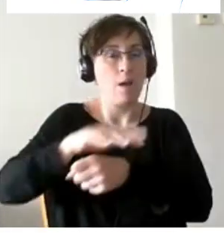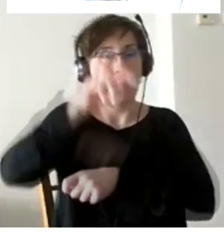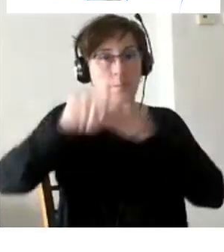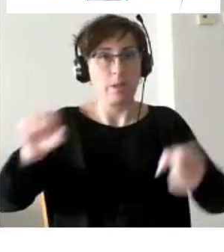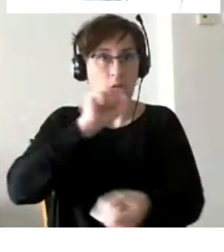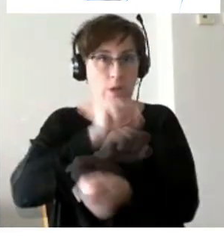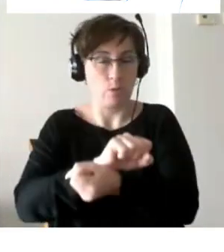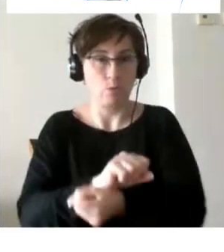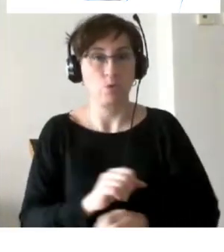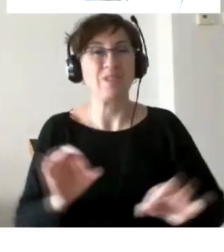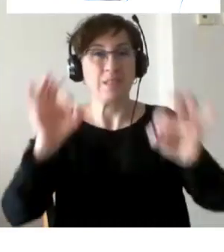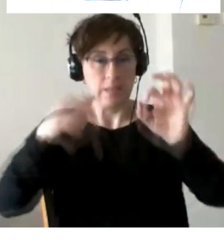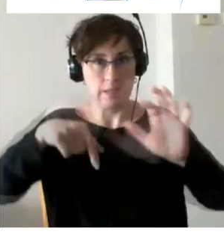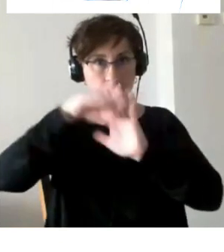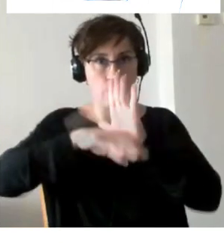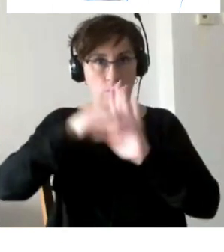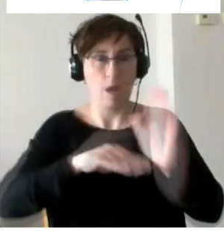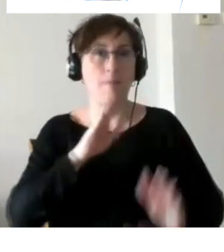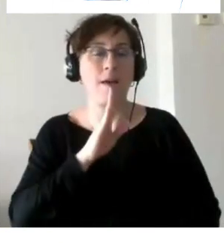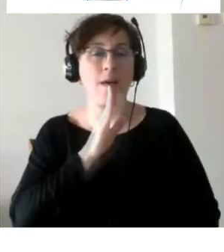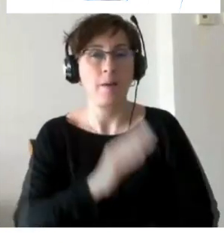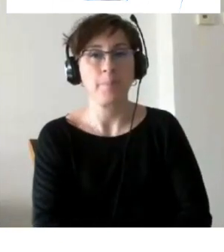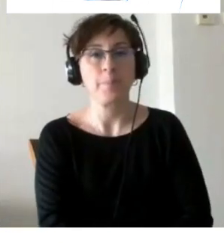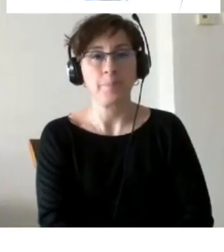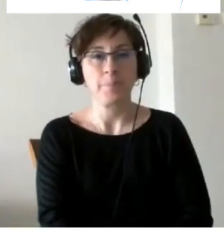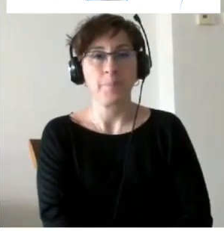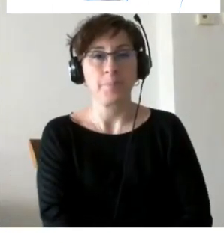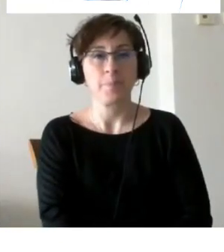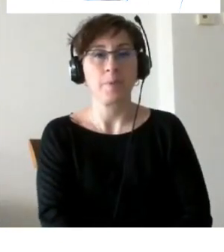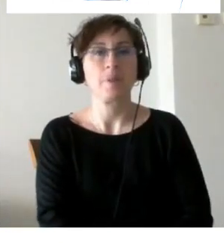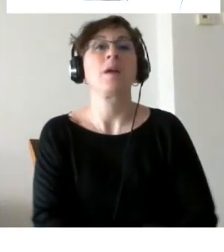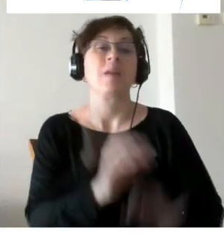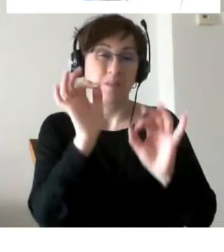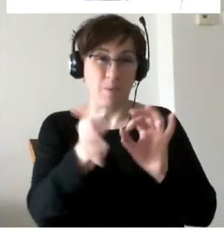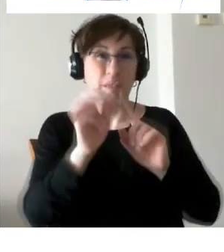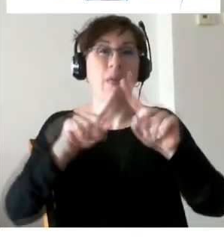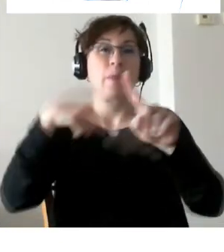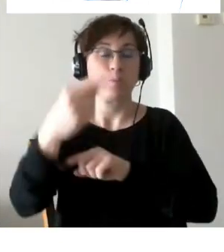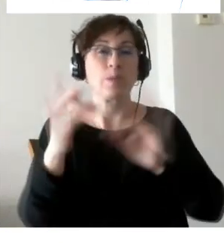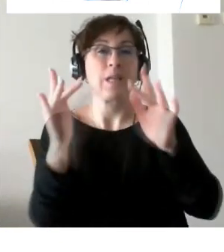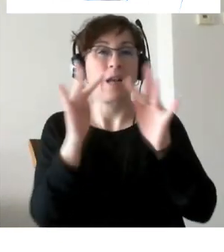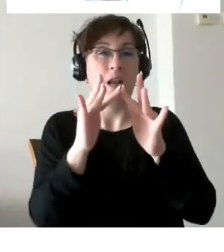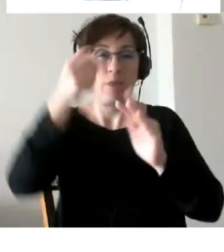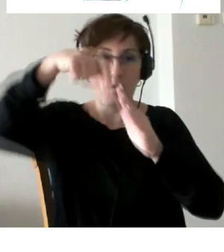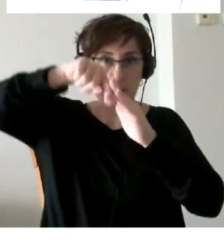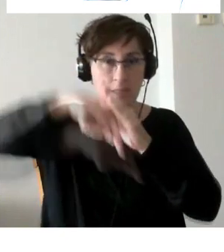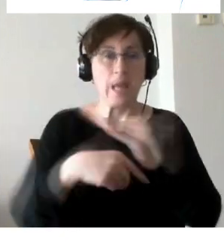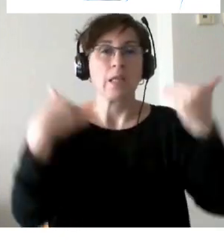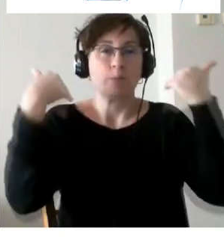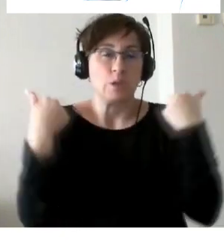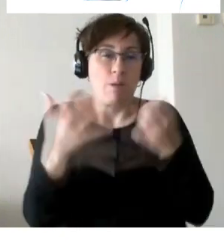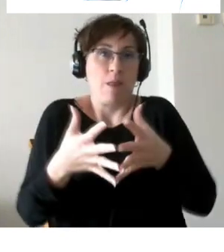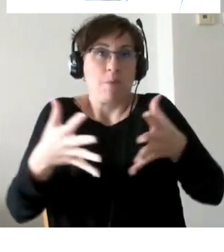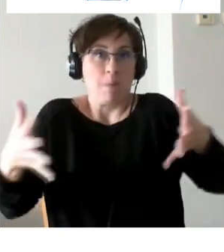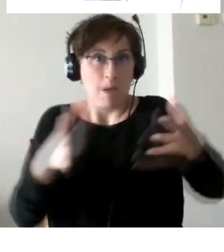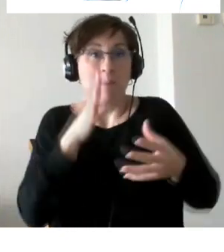retoma. Está llamado seguramente a profundizar estas relaciones y a incrementar las responsabilidades porque la necesidad está ahí